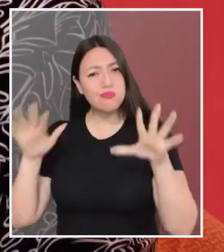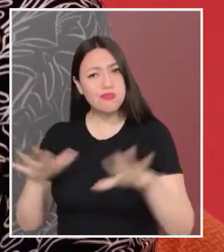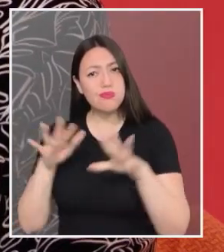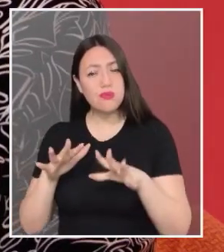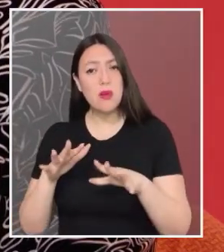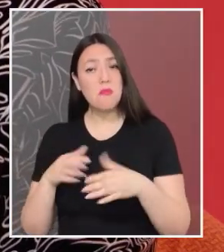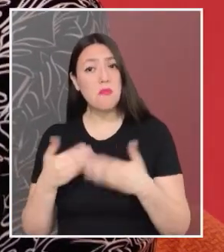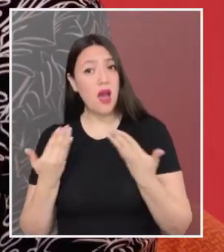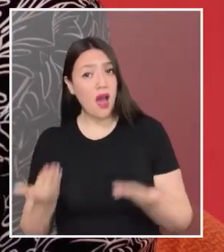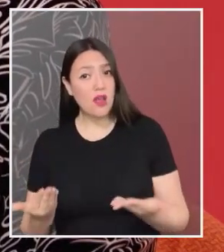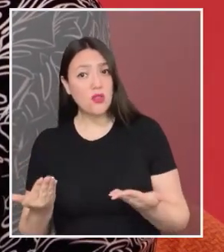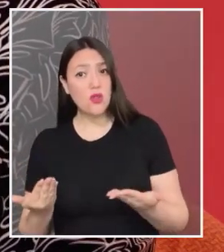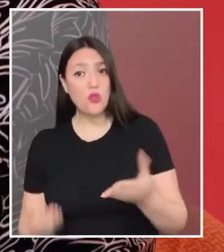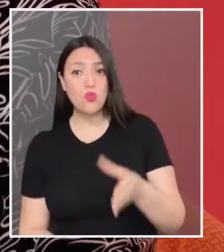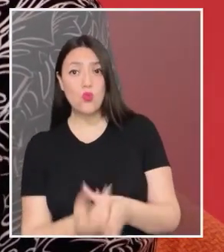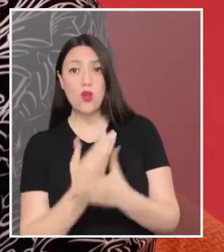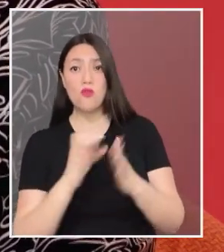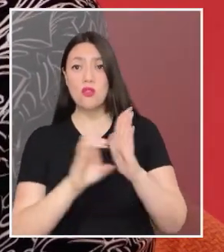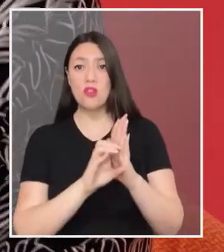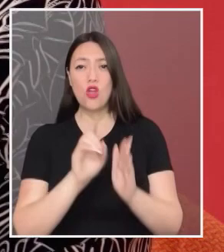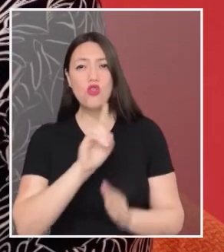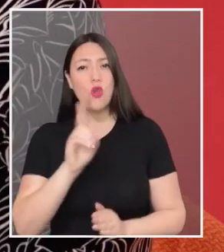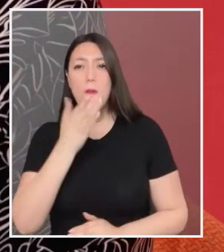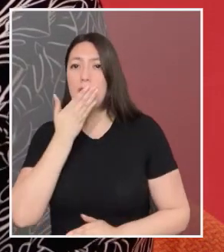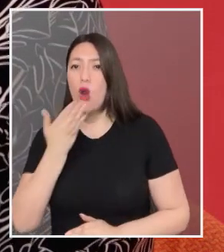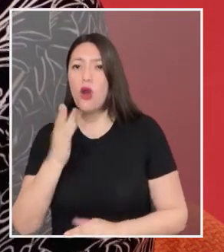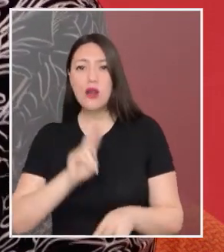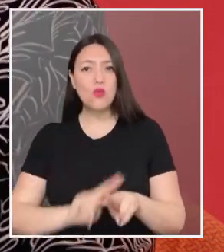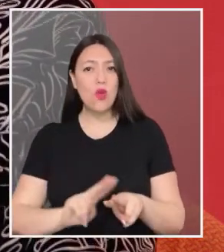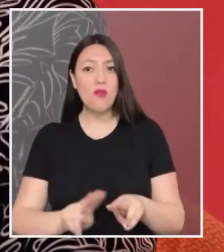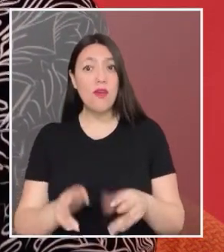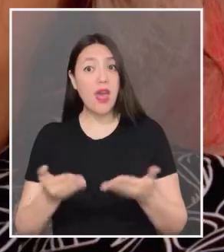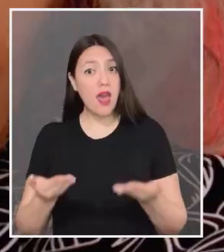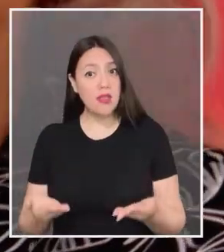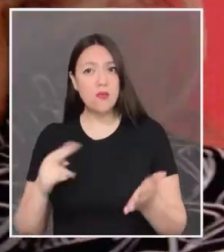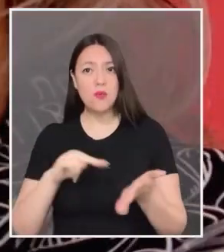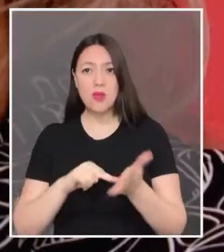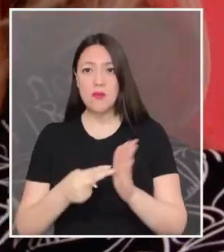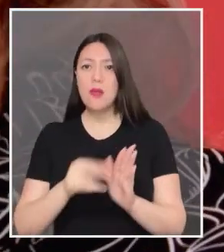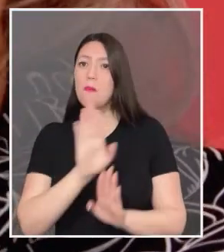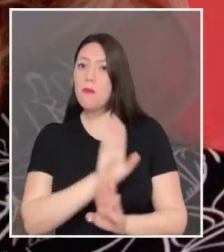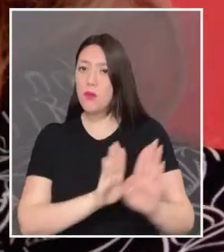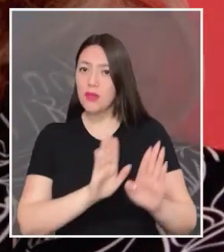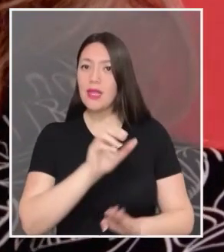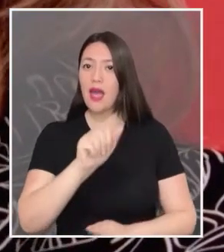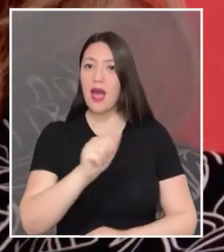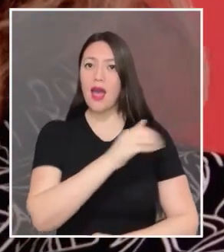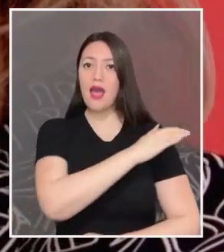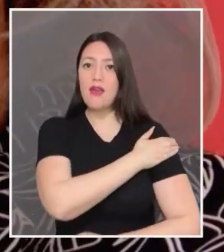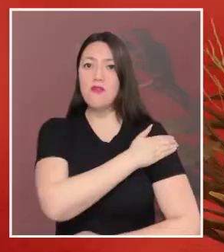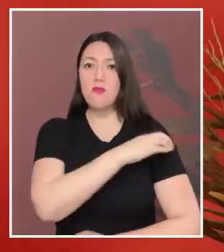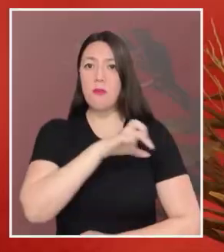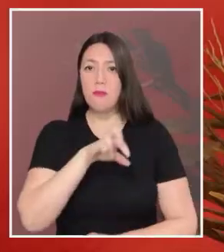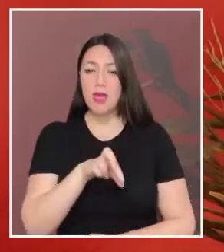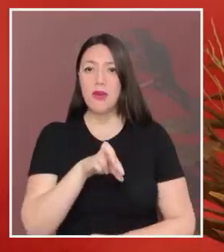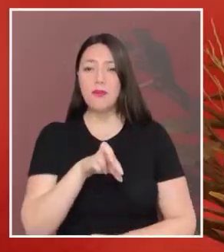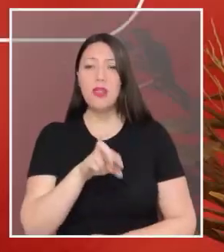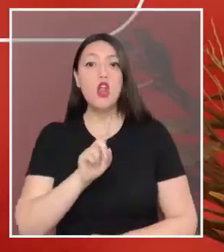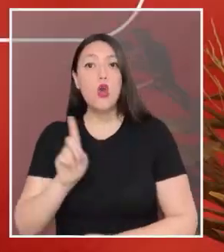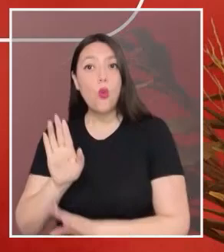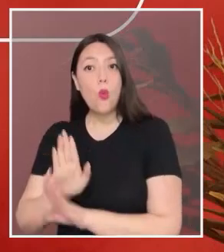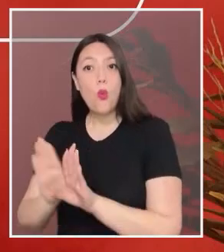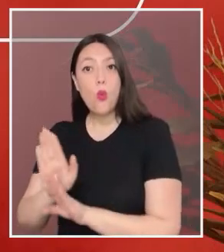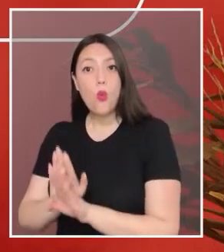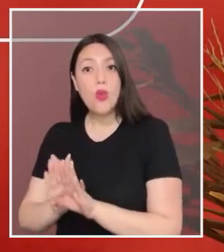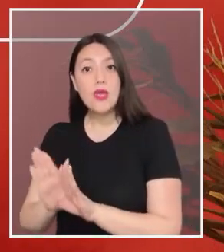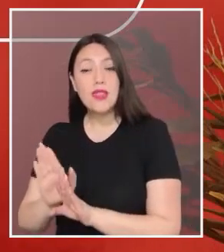nuevo texto no mejora ni resuelve esta problemática. Solo protege a las AFP. No cuida la